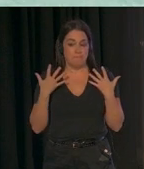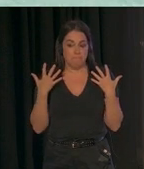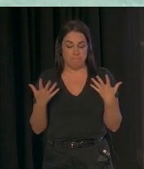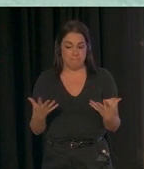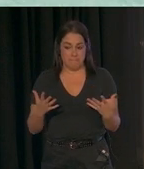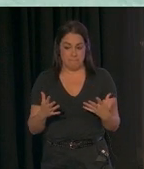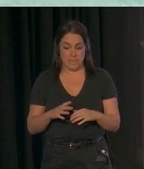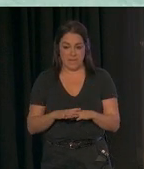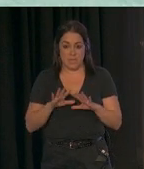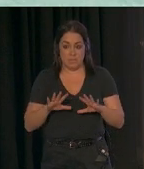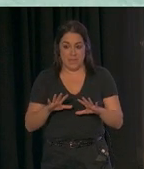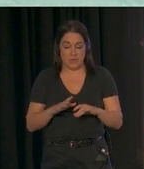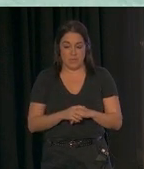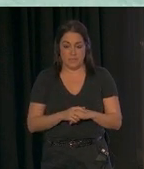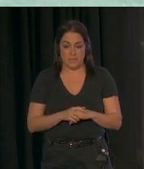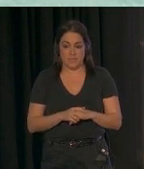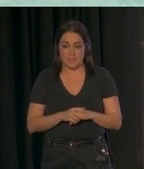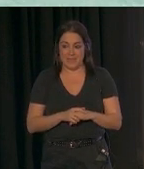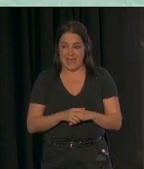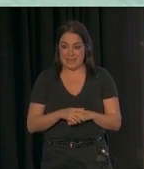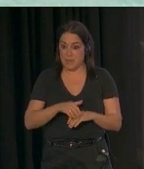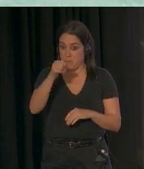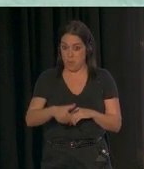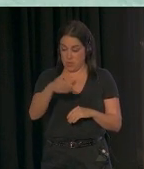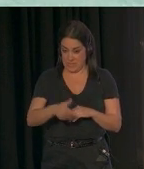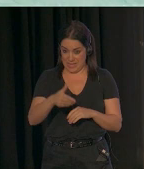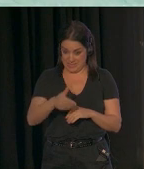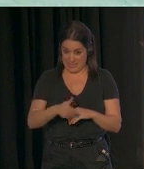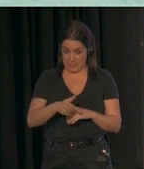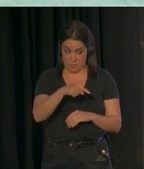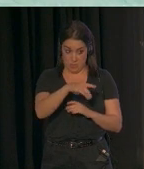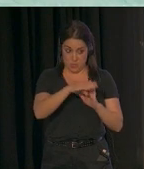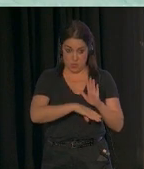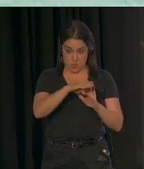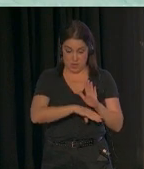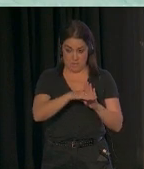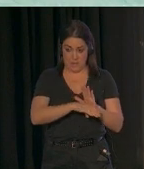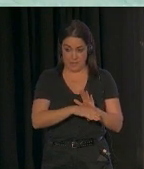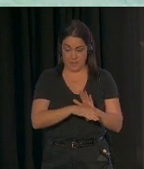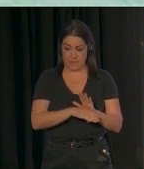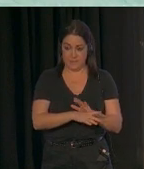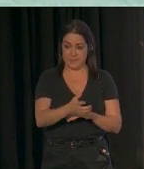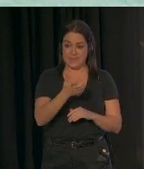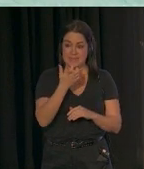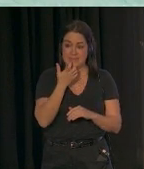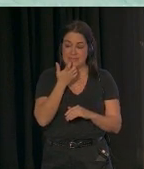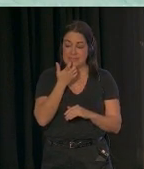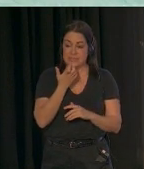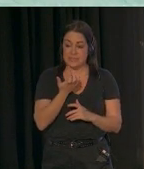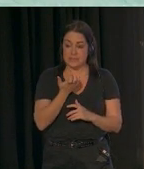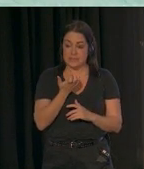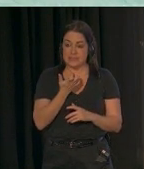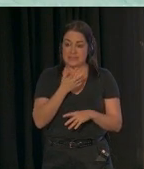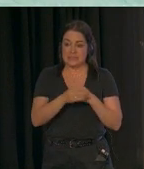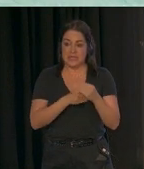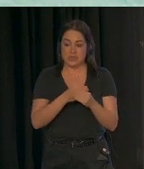Pero lo que es elemental para el programa de IPATS es que se ha coproducido en un